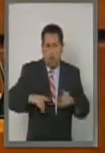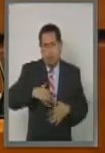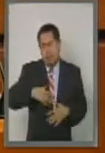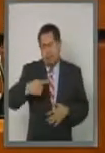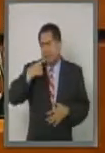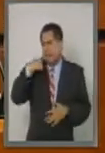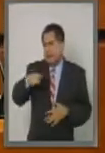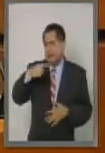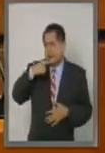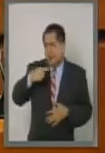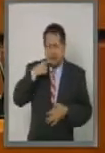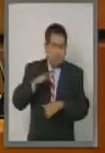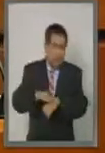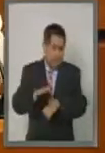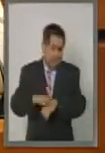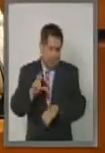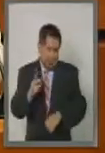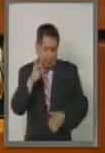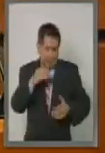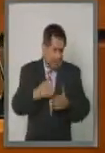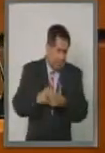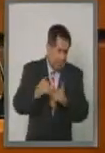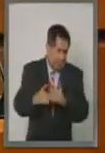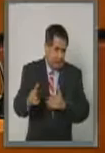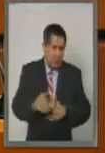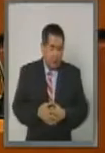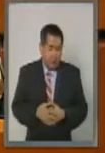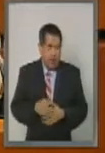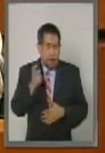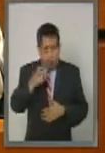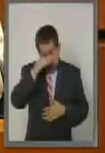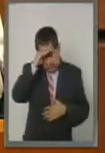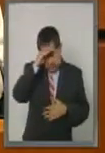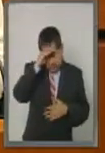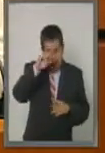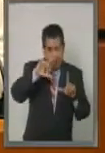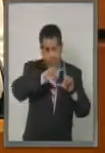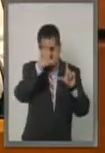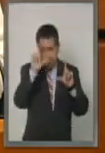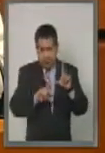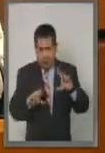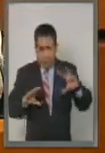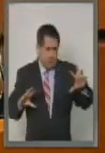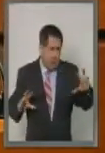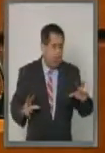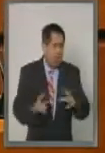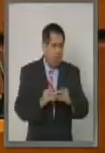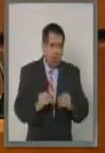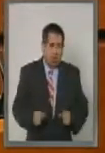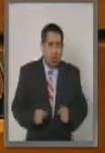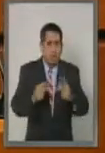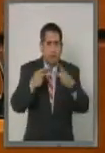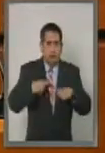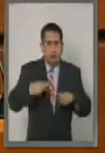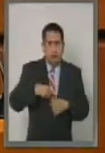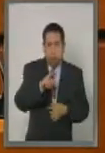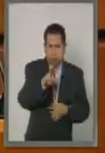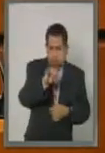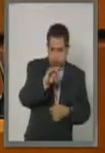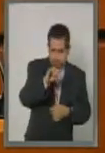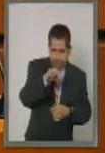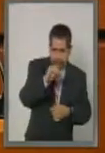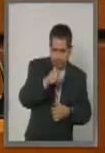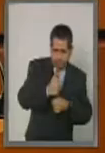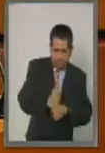agente del Estado, por lo que si hacemos una proyección a nivel nacional, el universo de presuntas víctimas